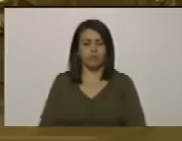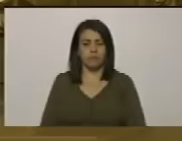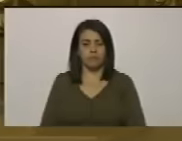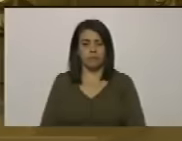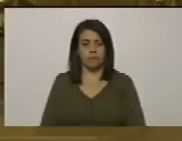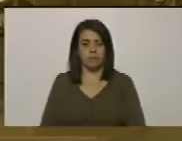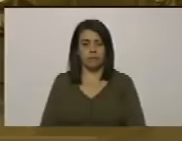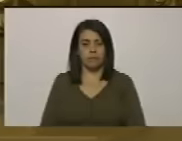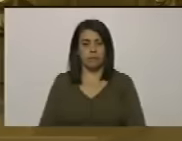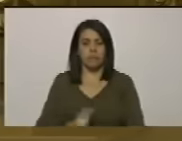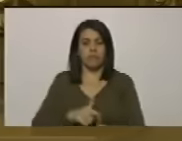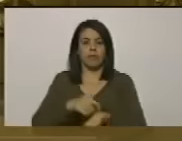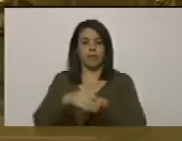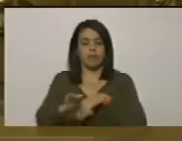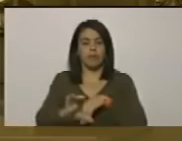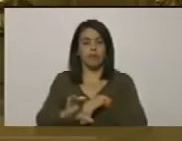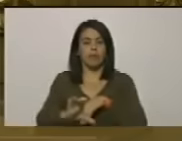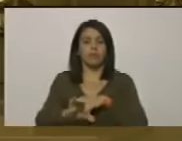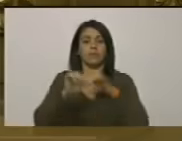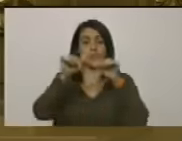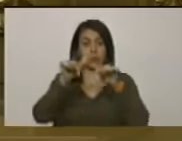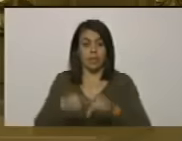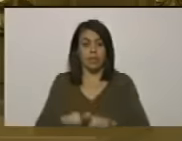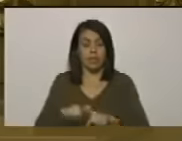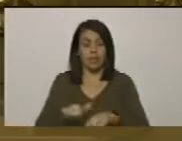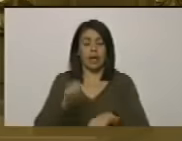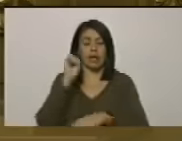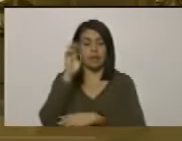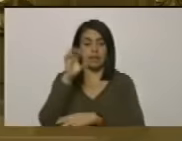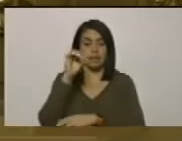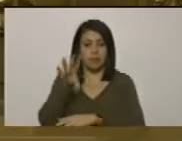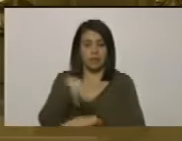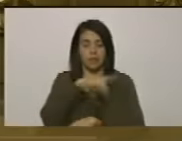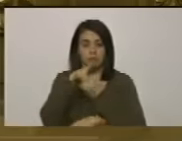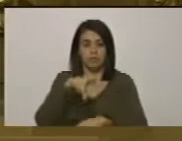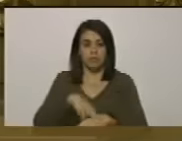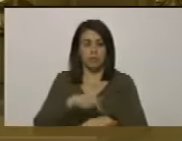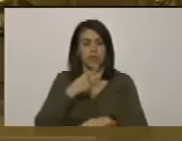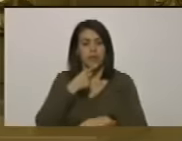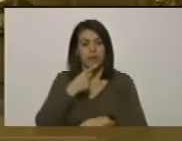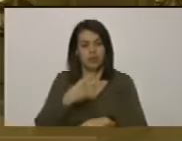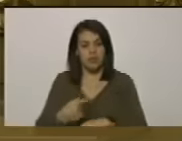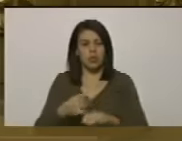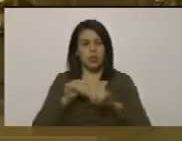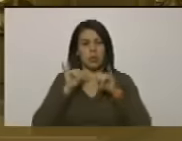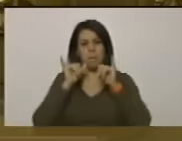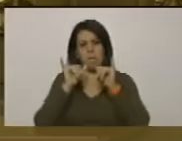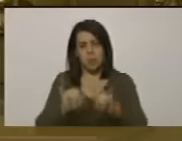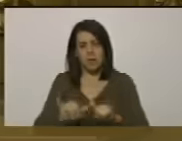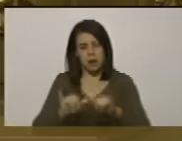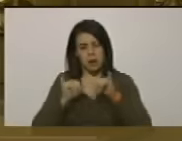el periodo constitucional de esta asamblea hablando de lo mismo